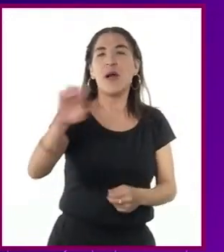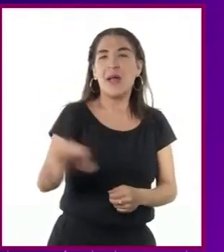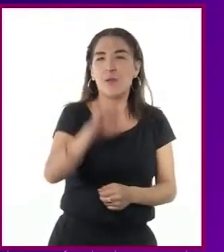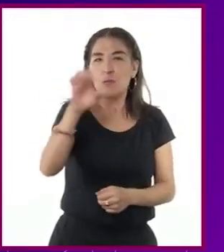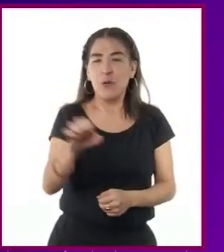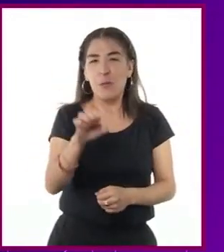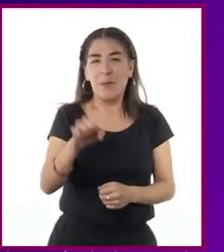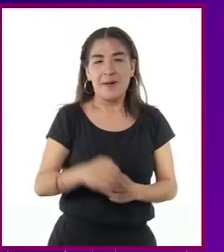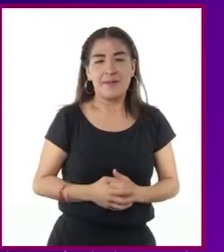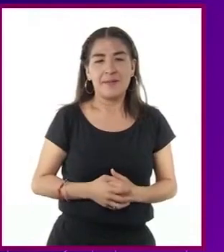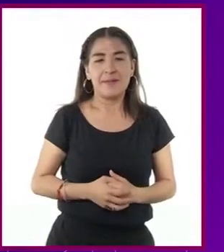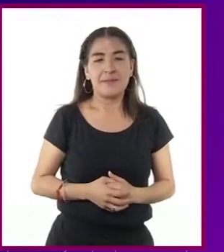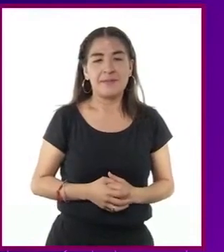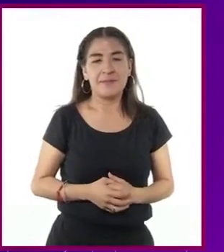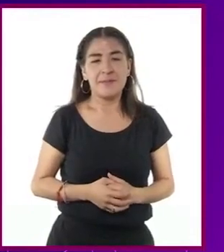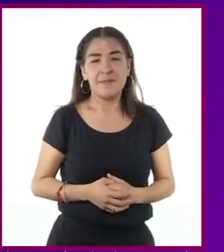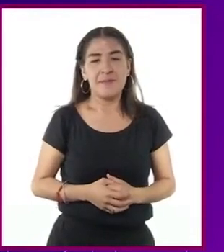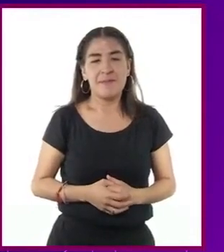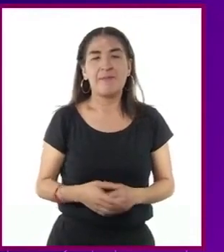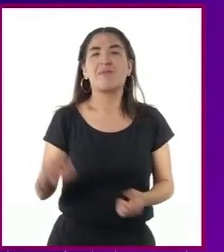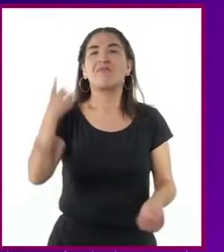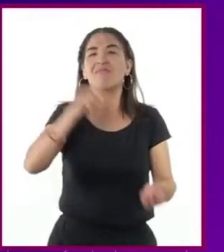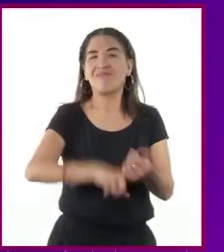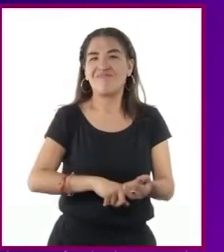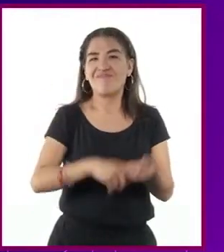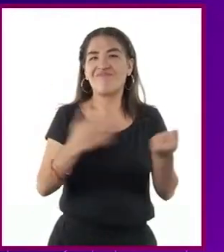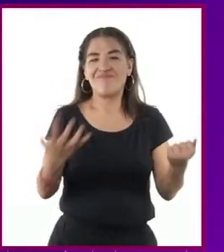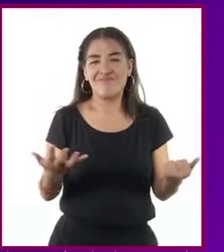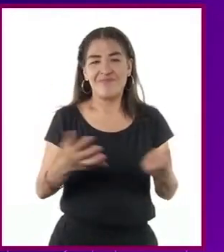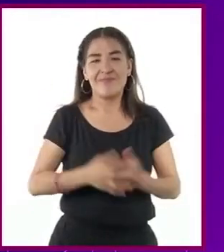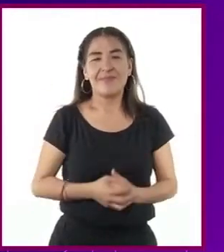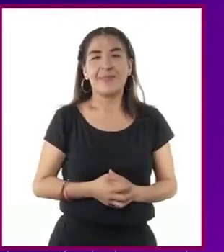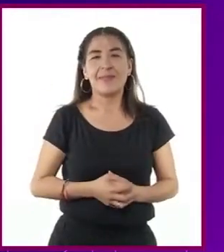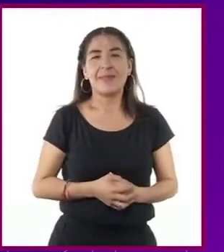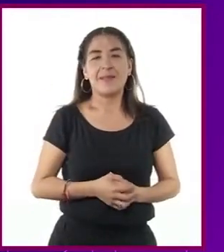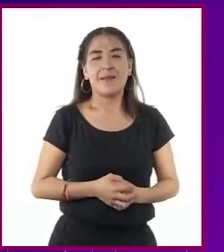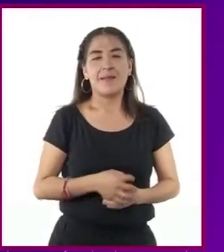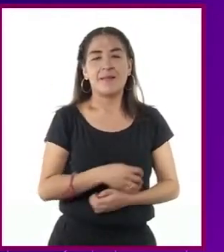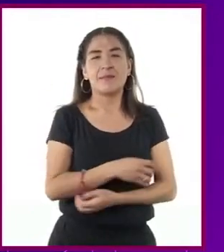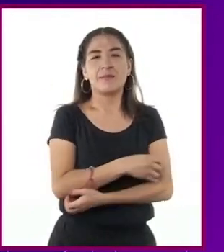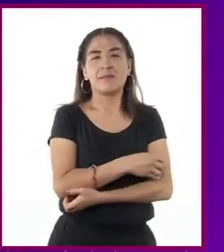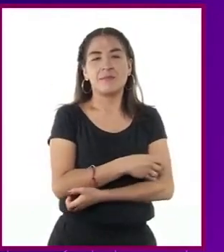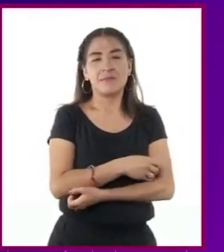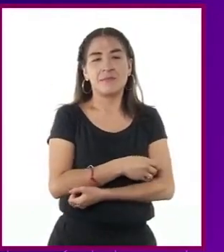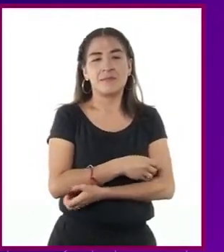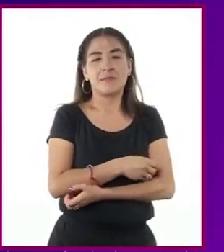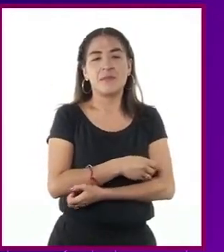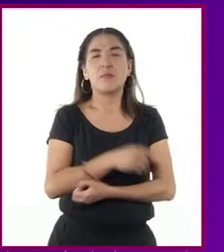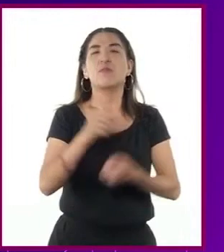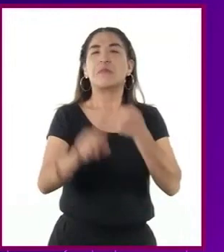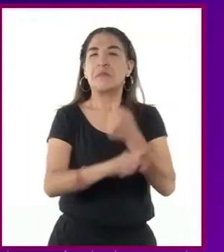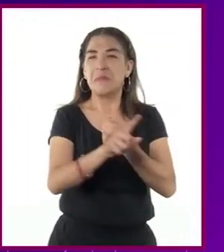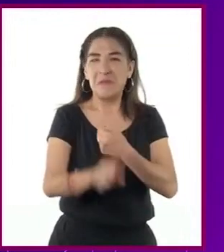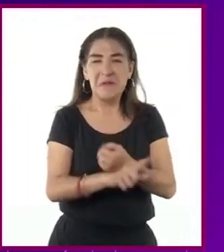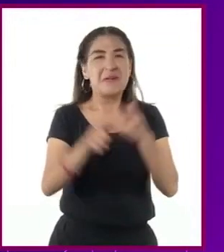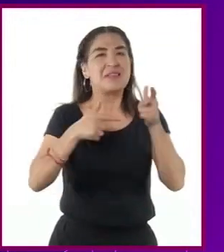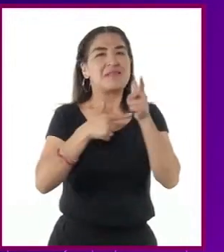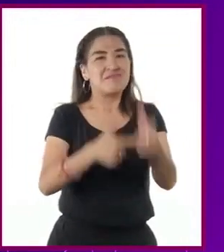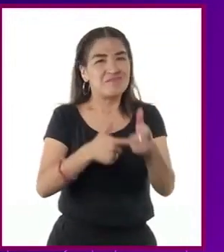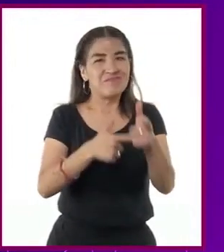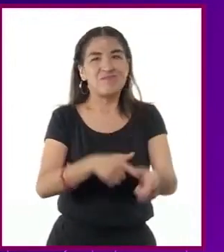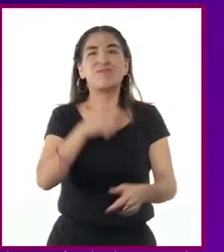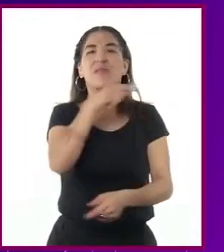Oriental, estaba en un conflicto constante con los Estados